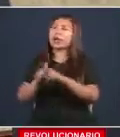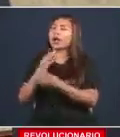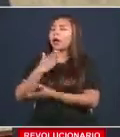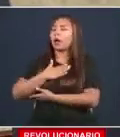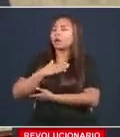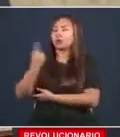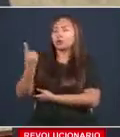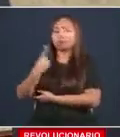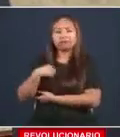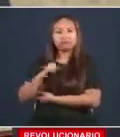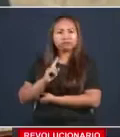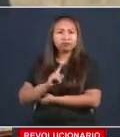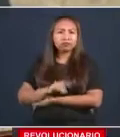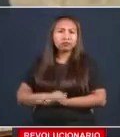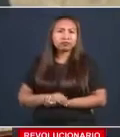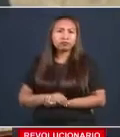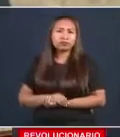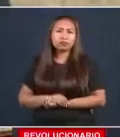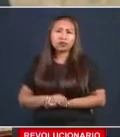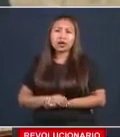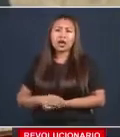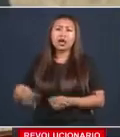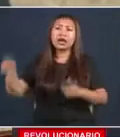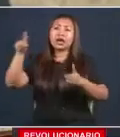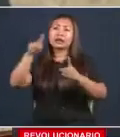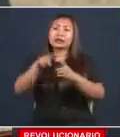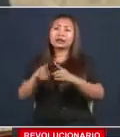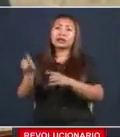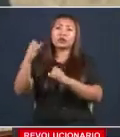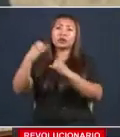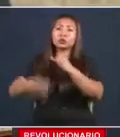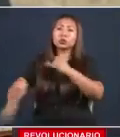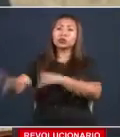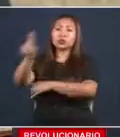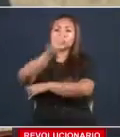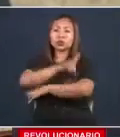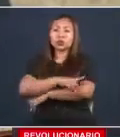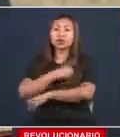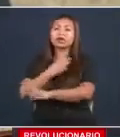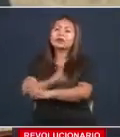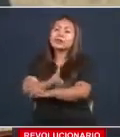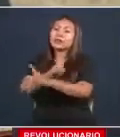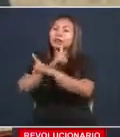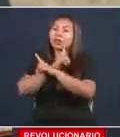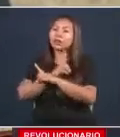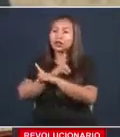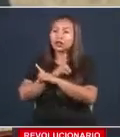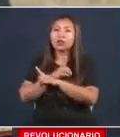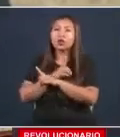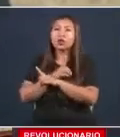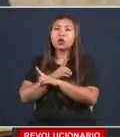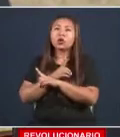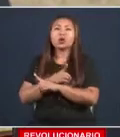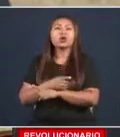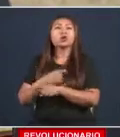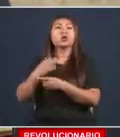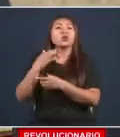hasta el último día defendiendo los colores de este partido.